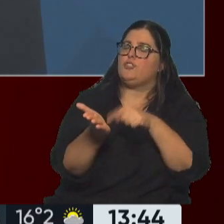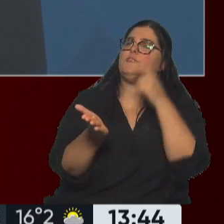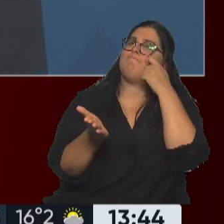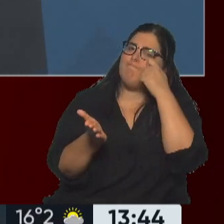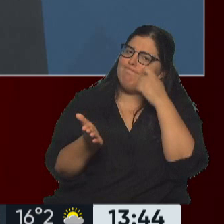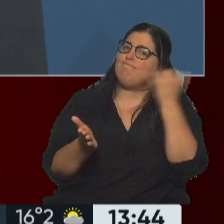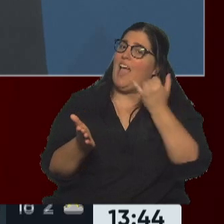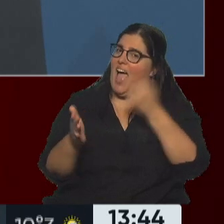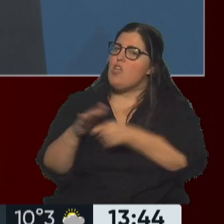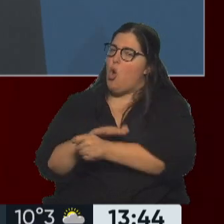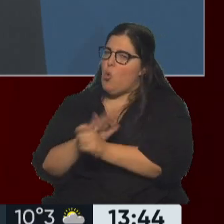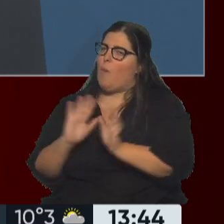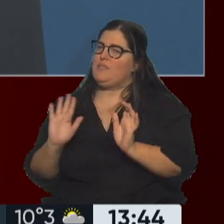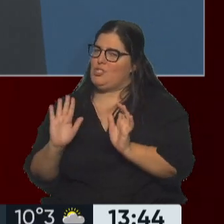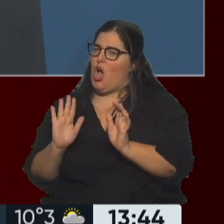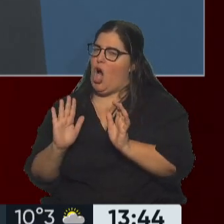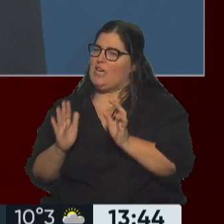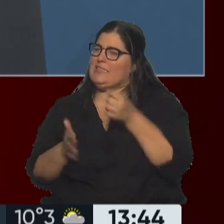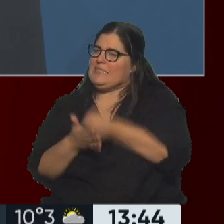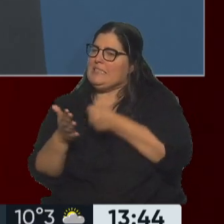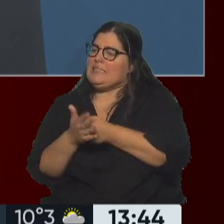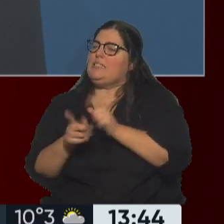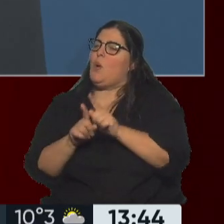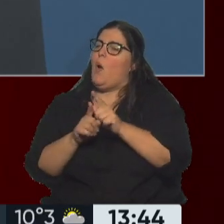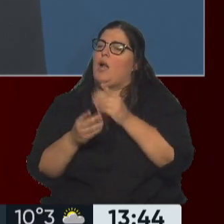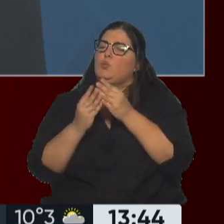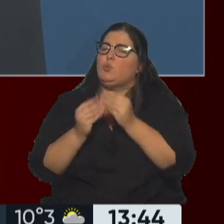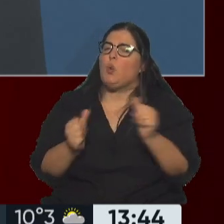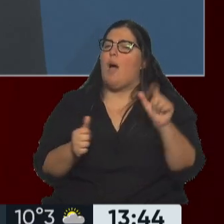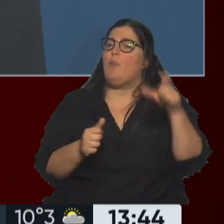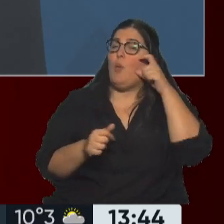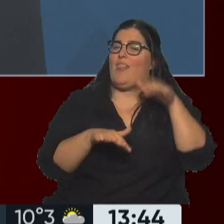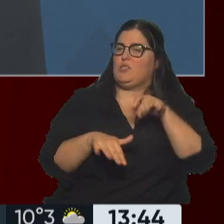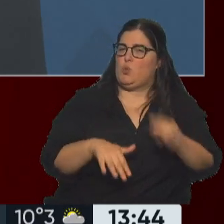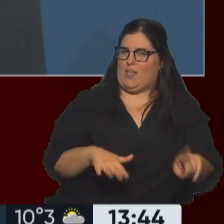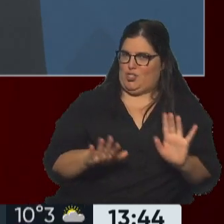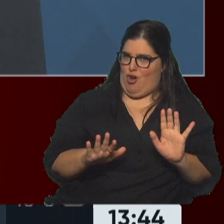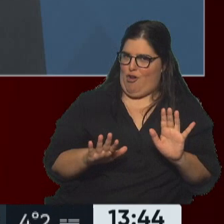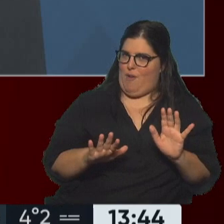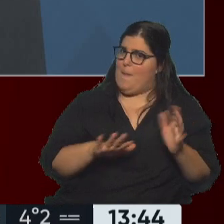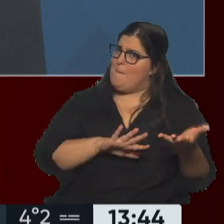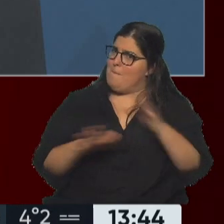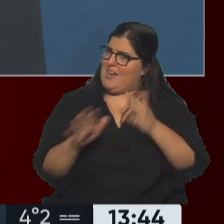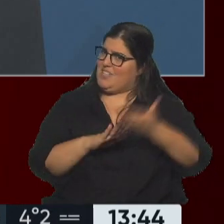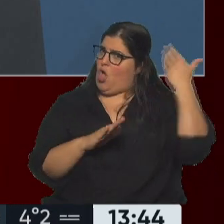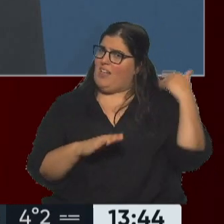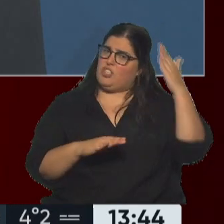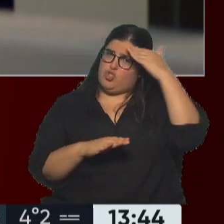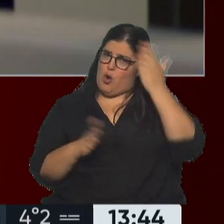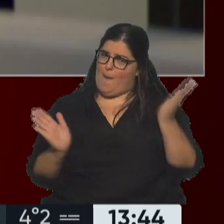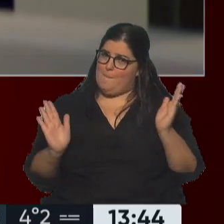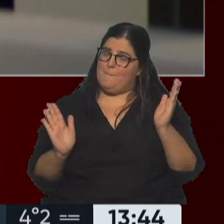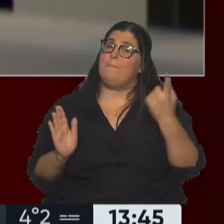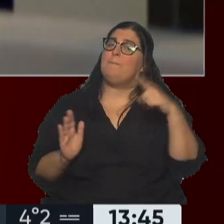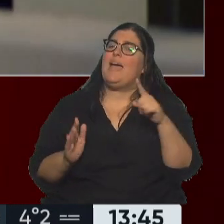corrupción para intentar tapar lo que está ocurriendo con Biden, que es parecido a lo que sucedió con Trump, pero se